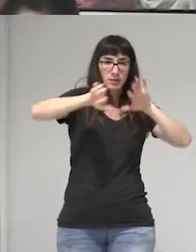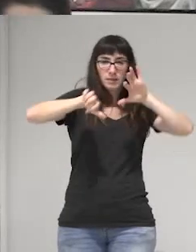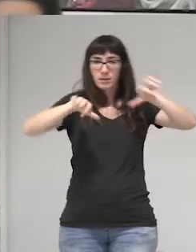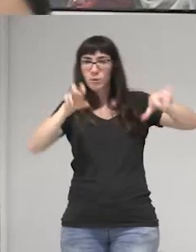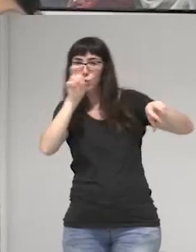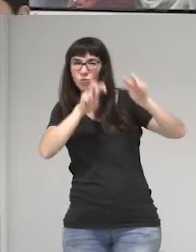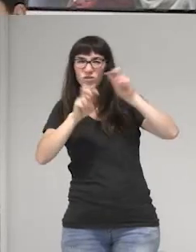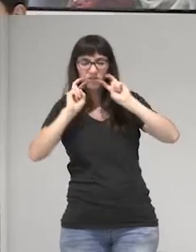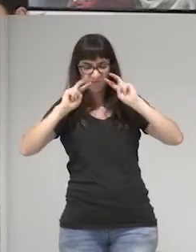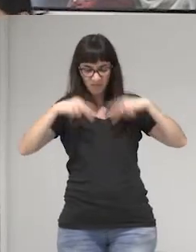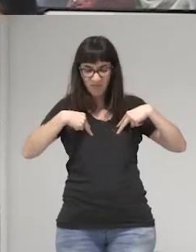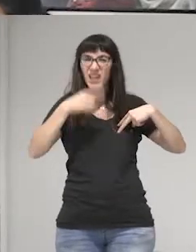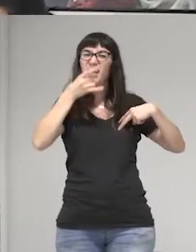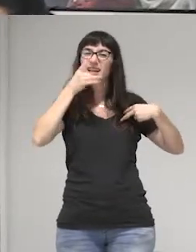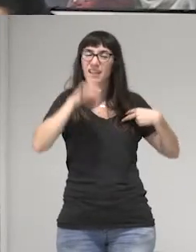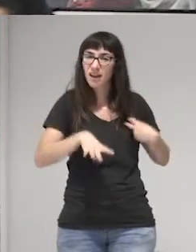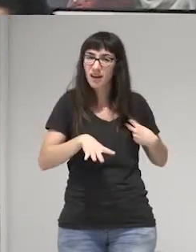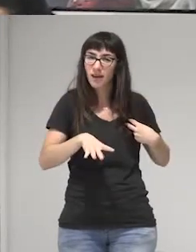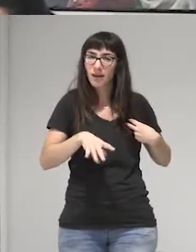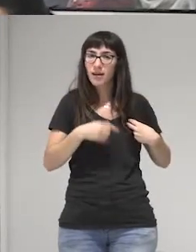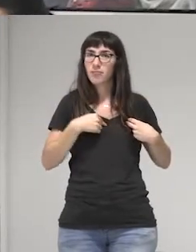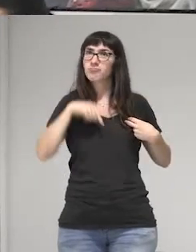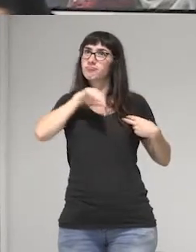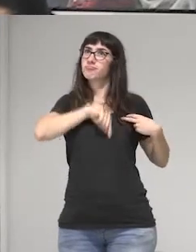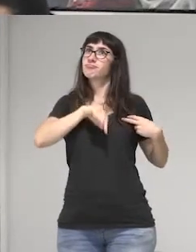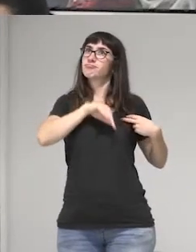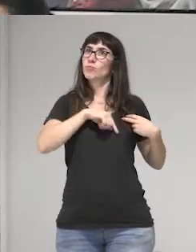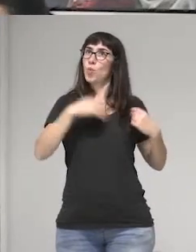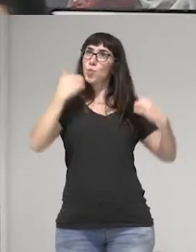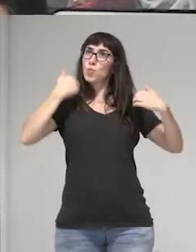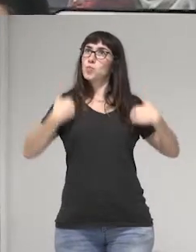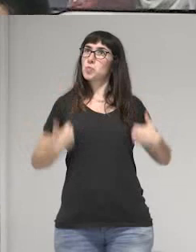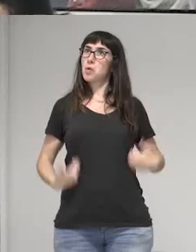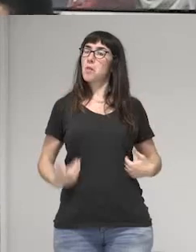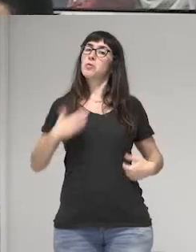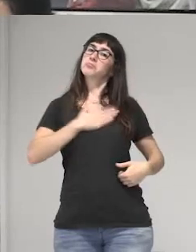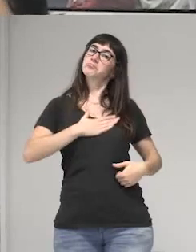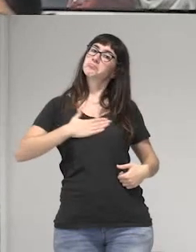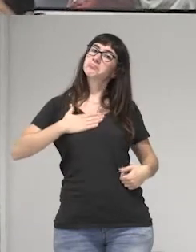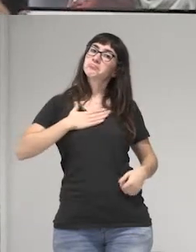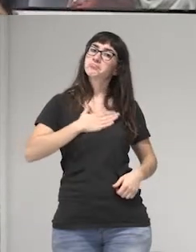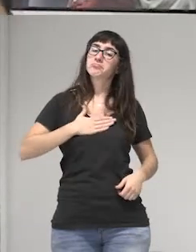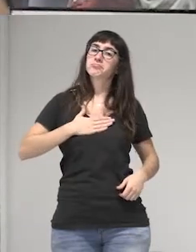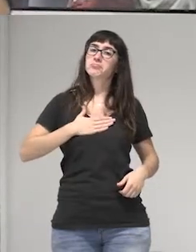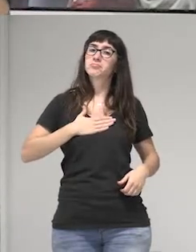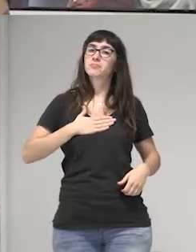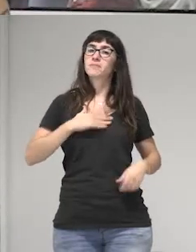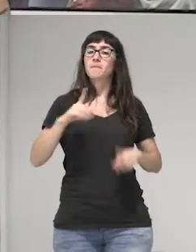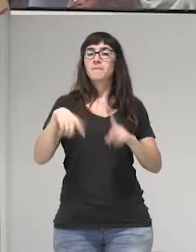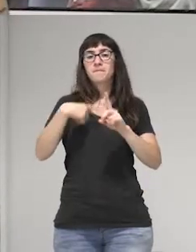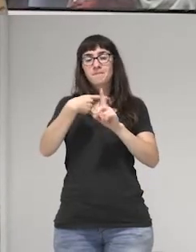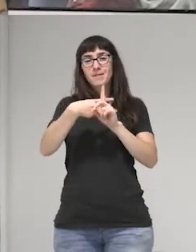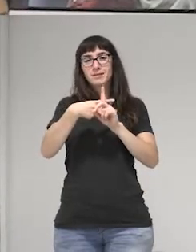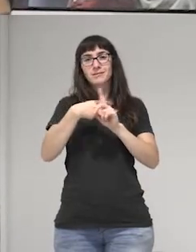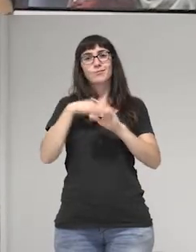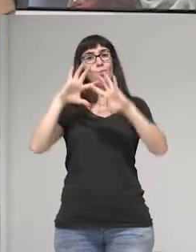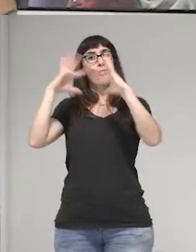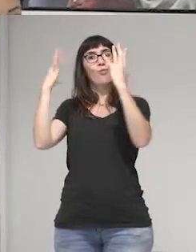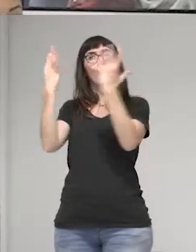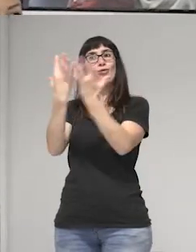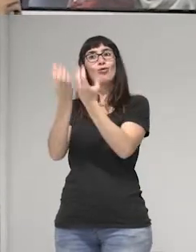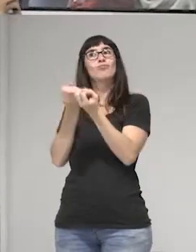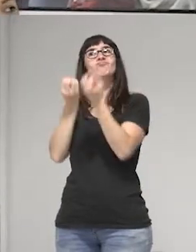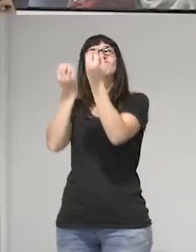quienes somos, de estar bien en nuestros cuerpos y de decirle al mundo